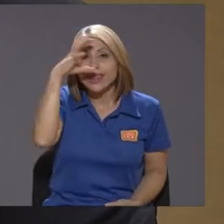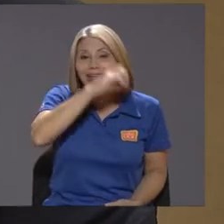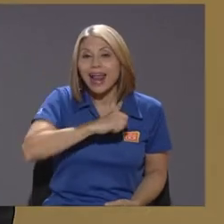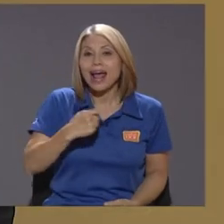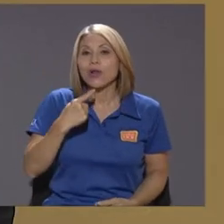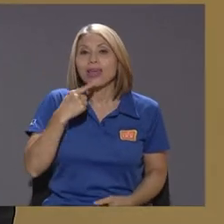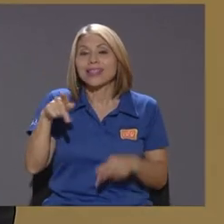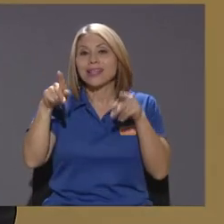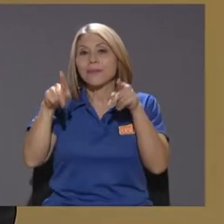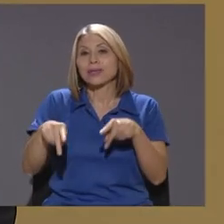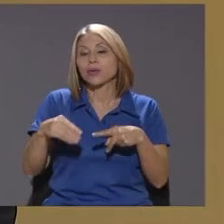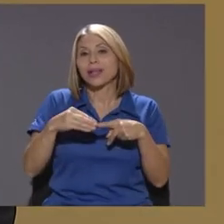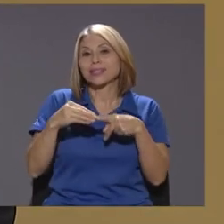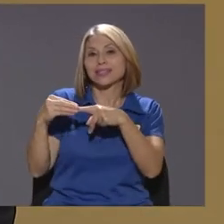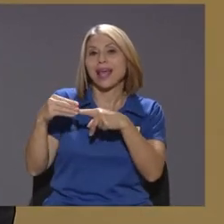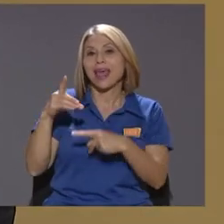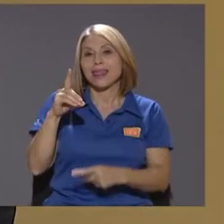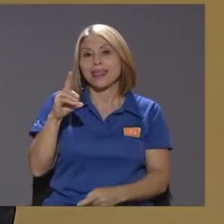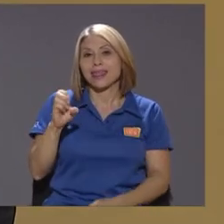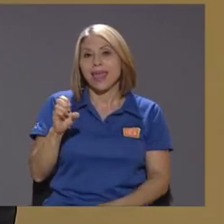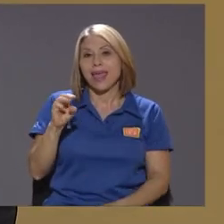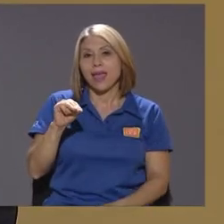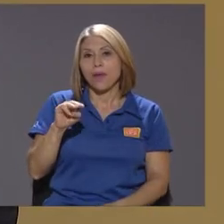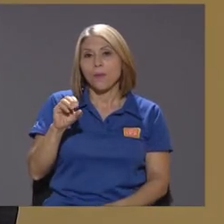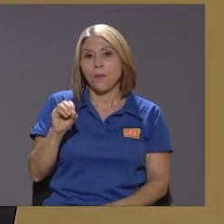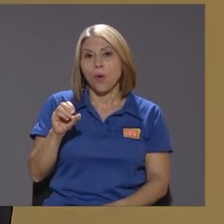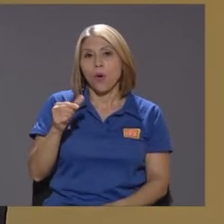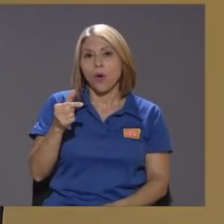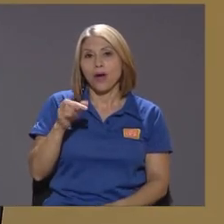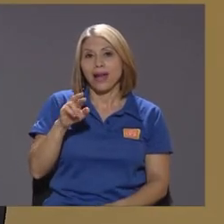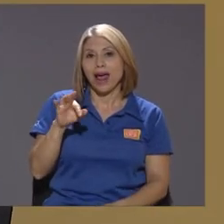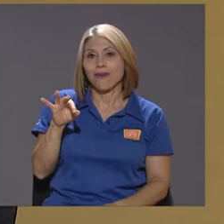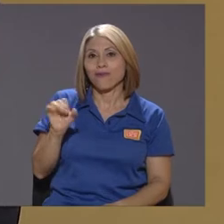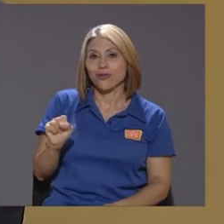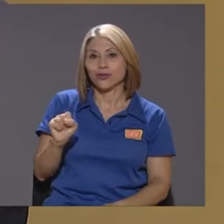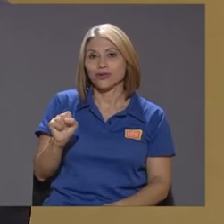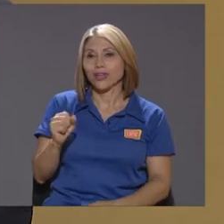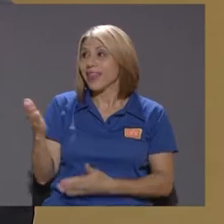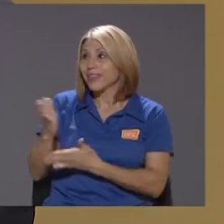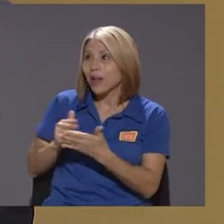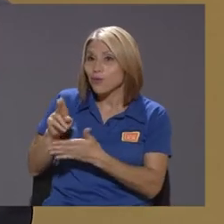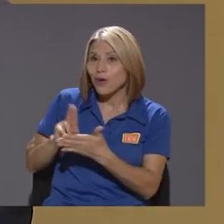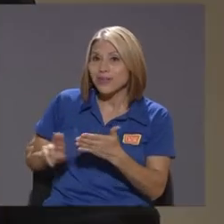algún centro de algún otro de ese país o de algún otro porque